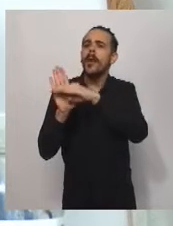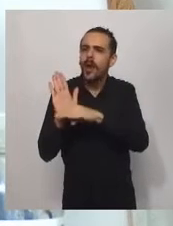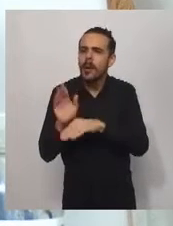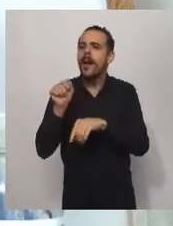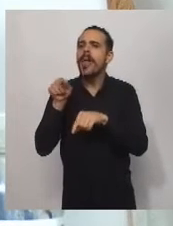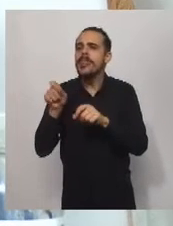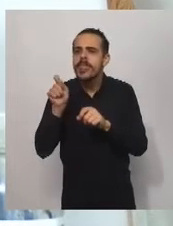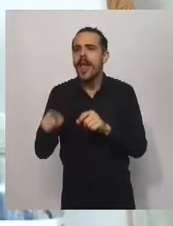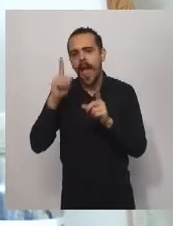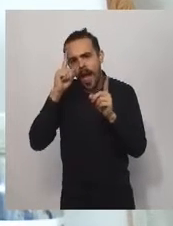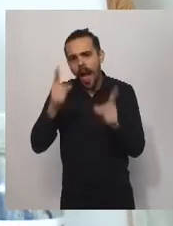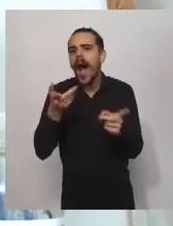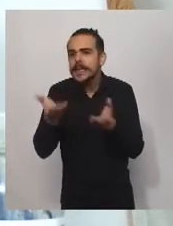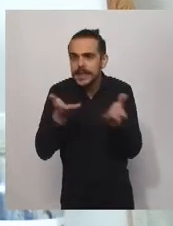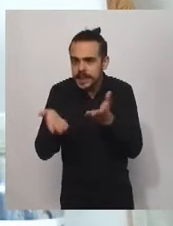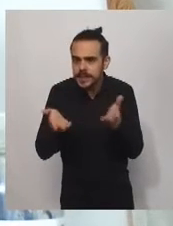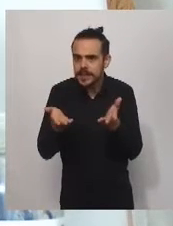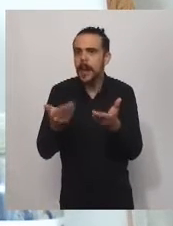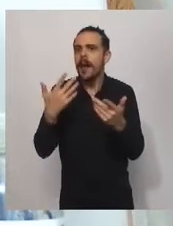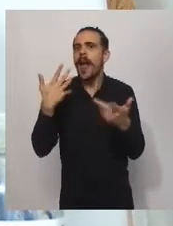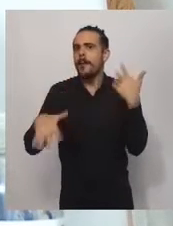emergencia al trabajo y a la producción,